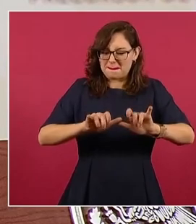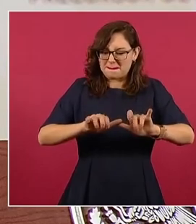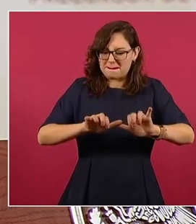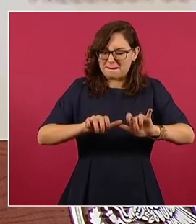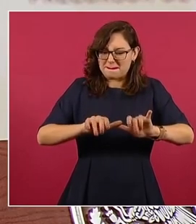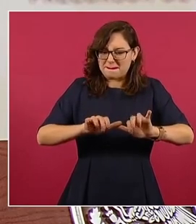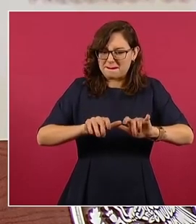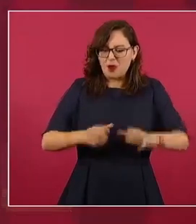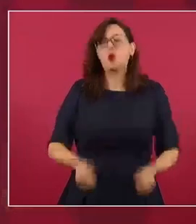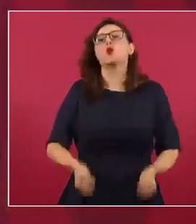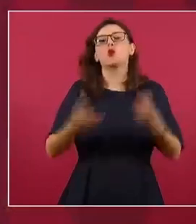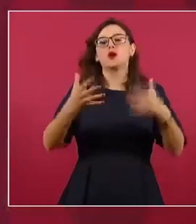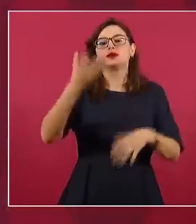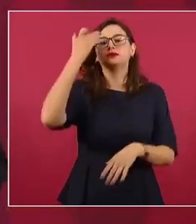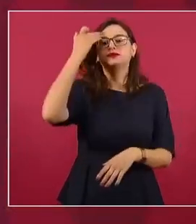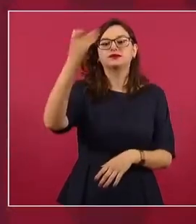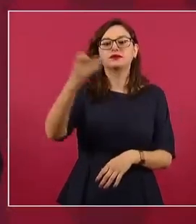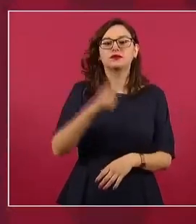¿Y este?